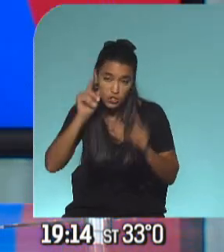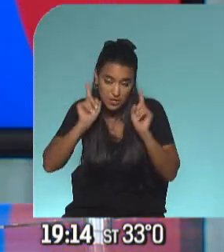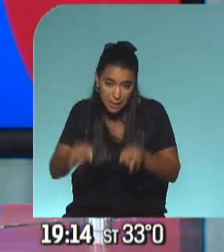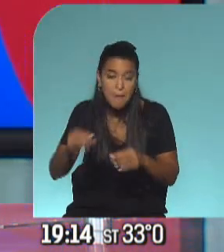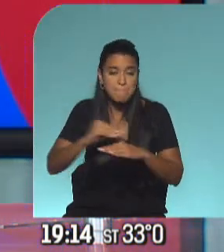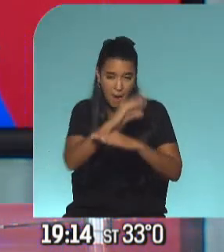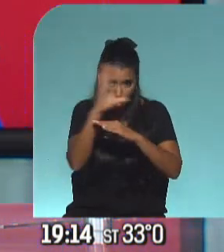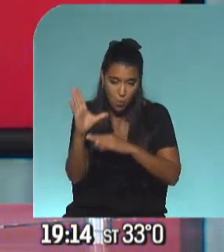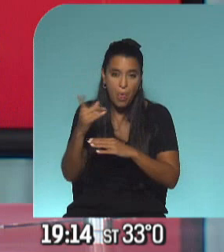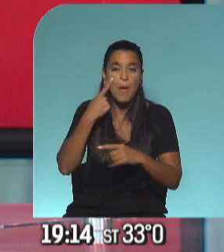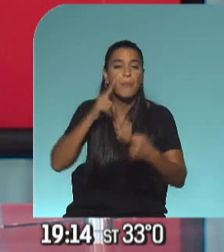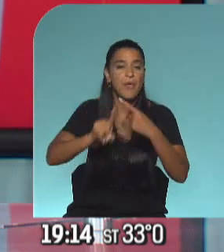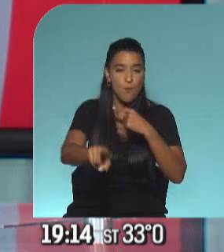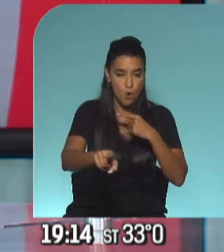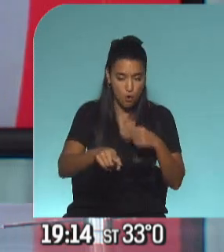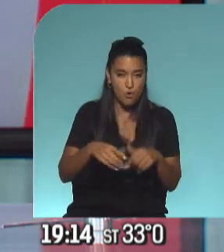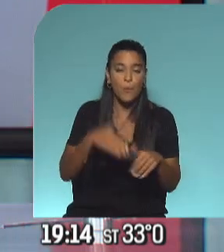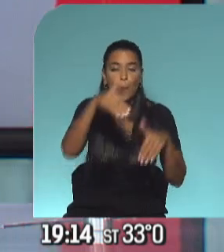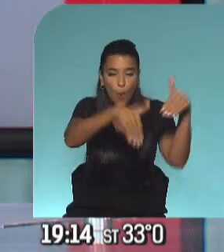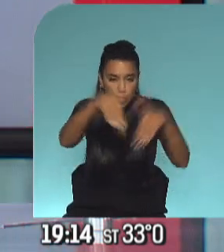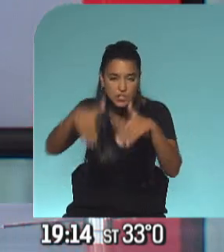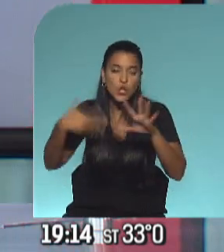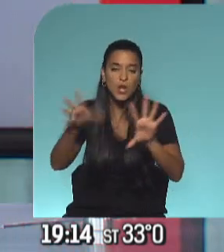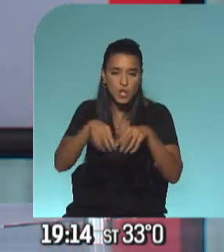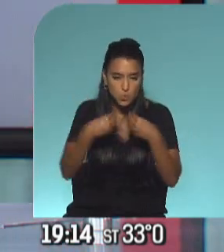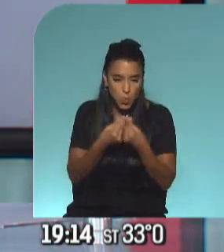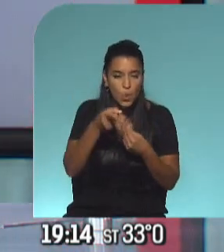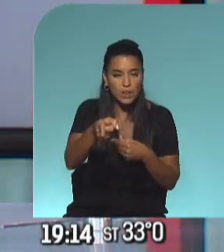de la madrugada en vivo toda la votación y el resultado allí en Cámara de Senadores.